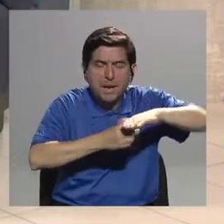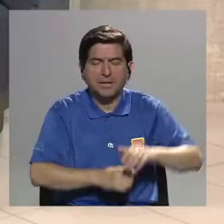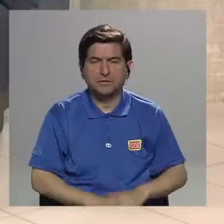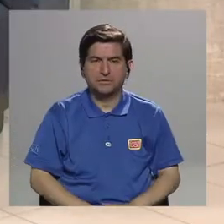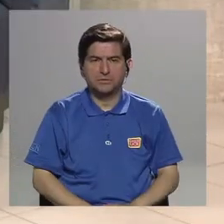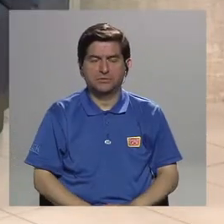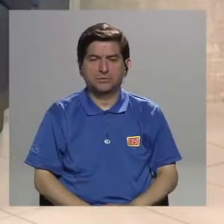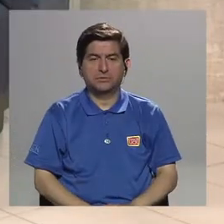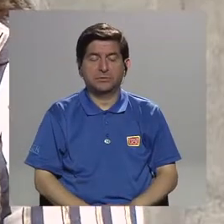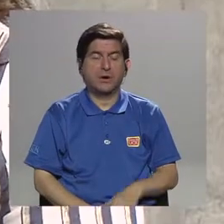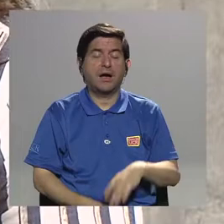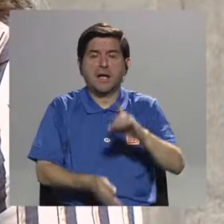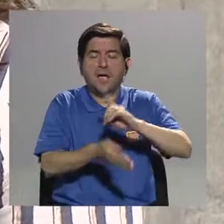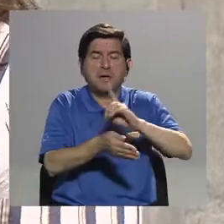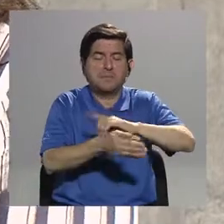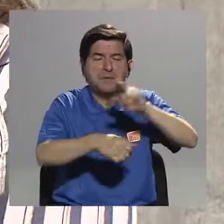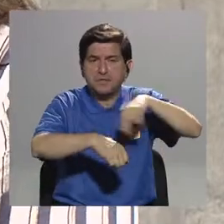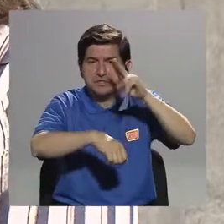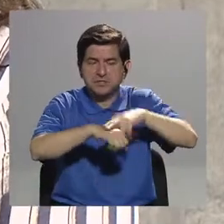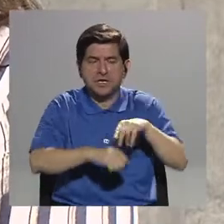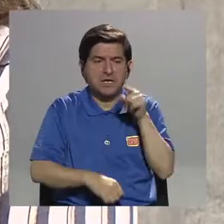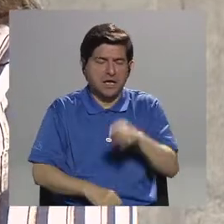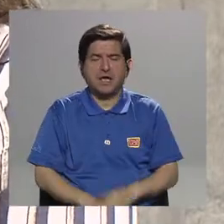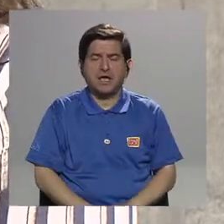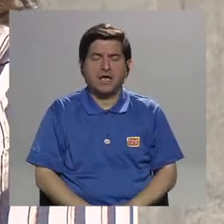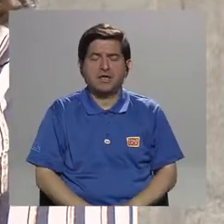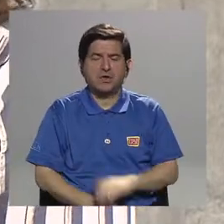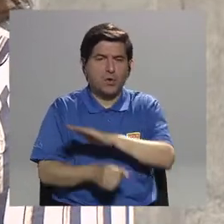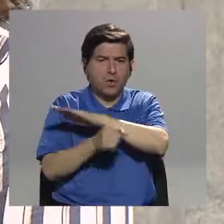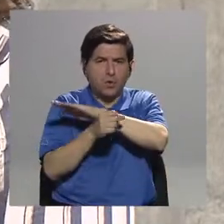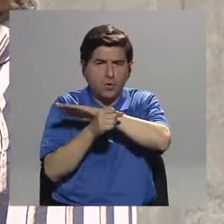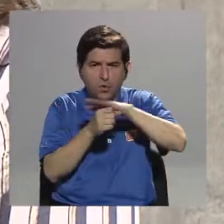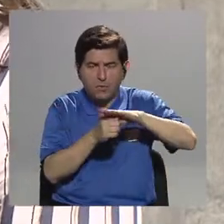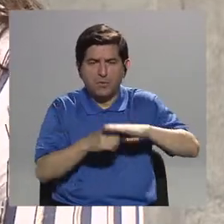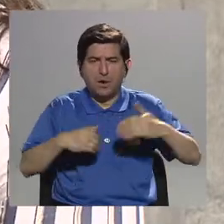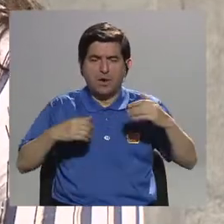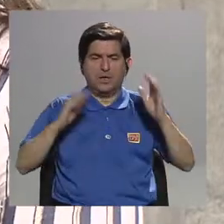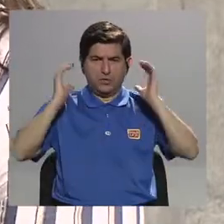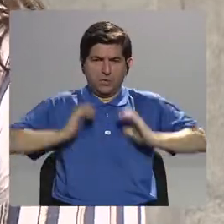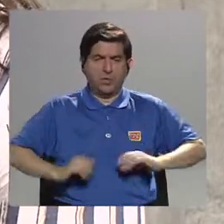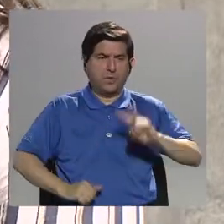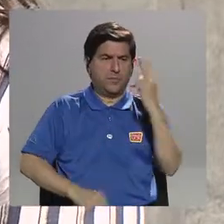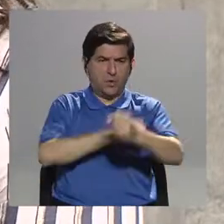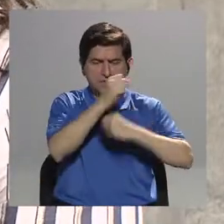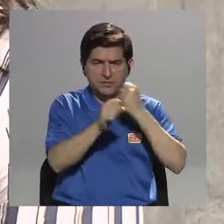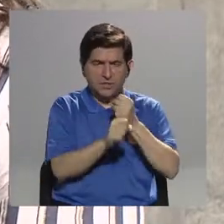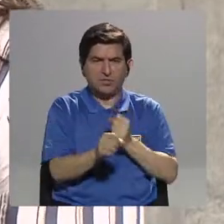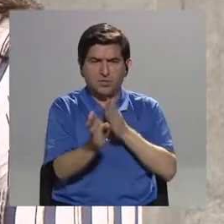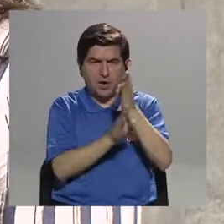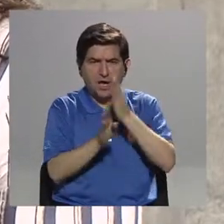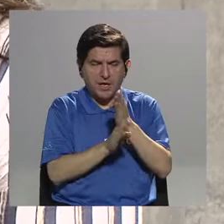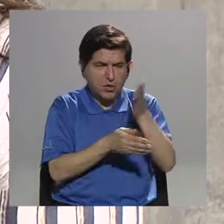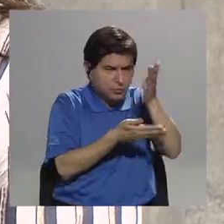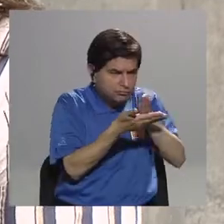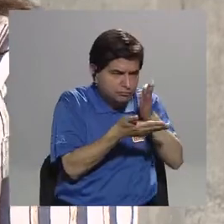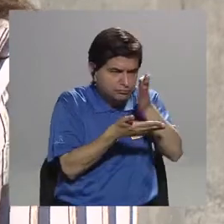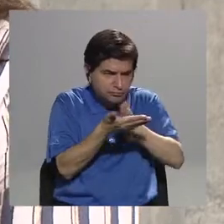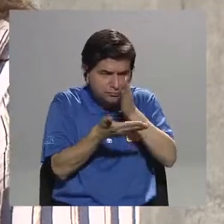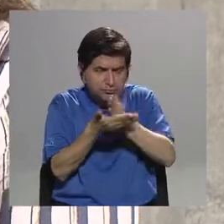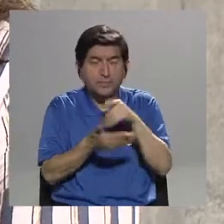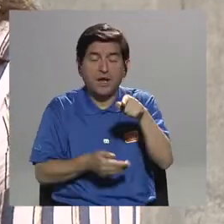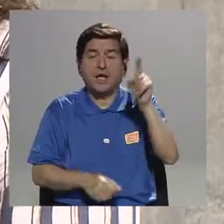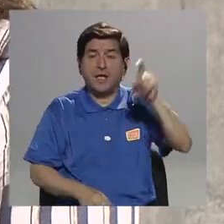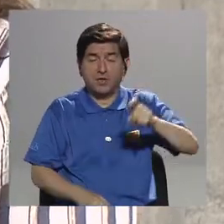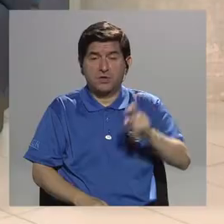un cuerpo humano completo. Los muchachos de medicina normalmente disecan un cuerpo completo en todo el